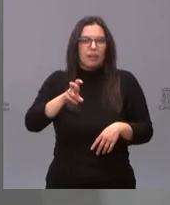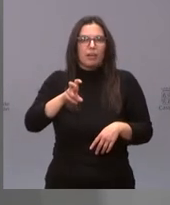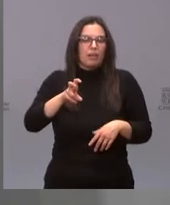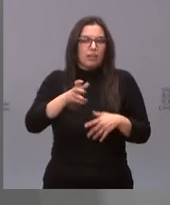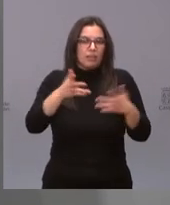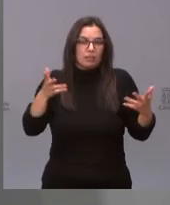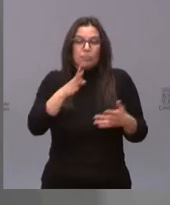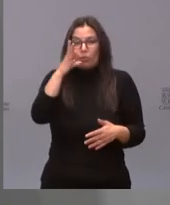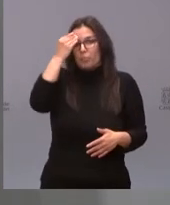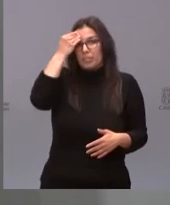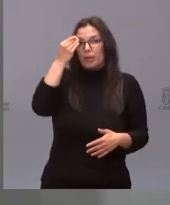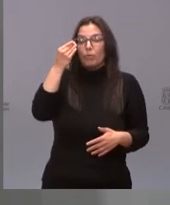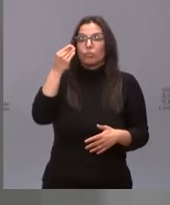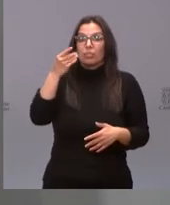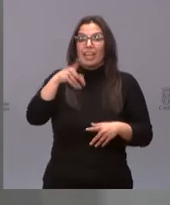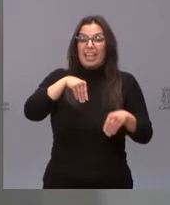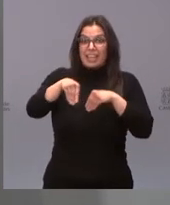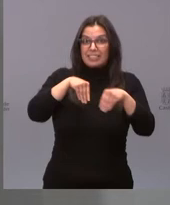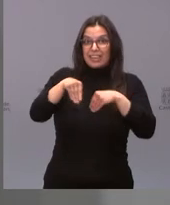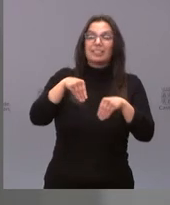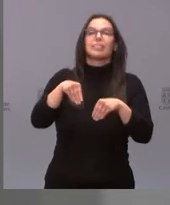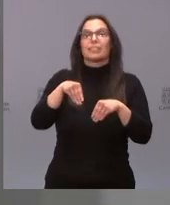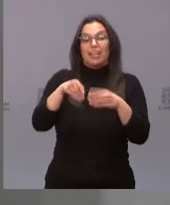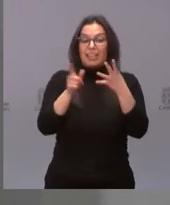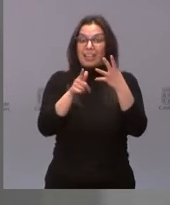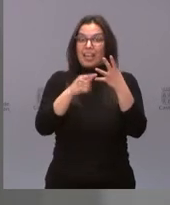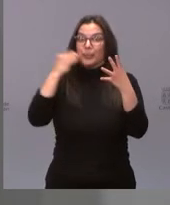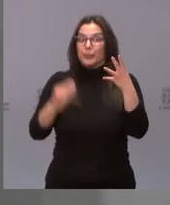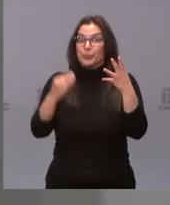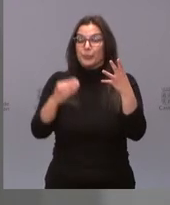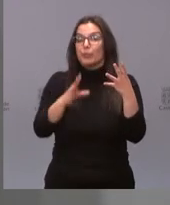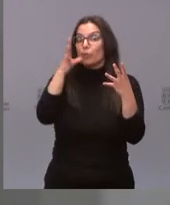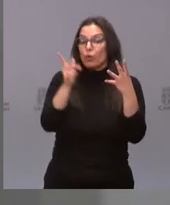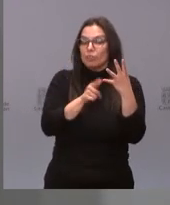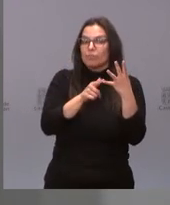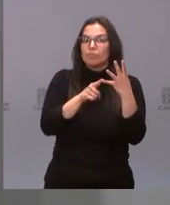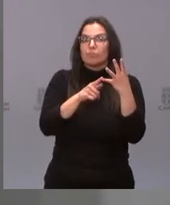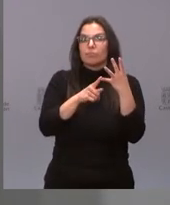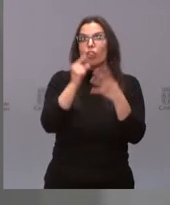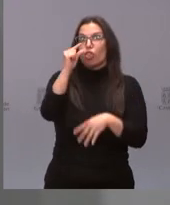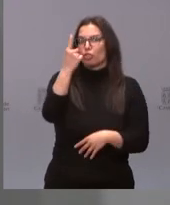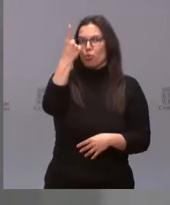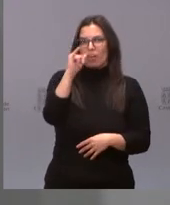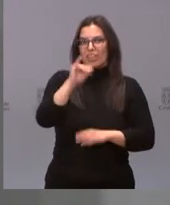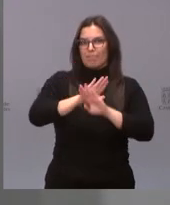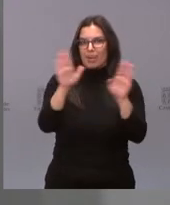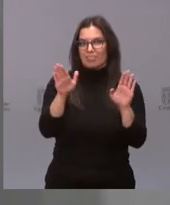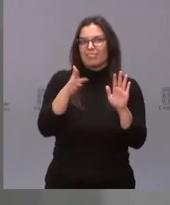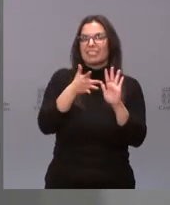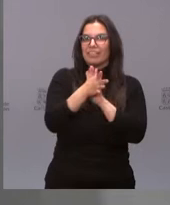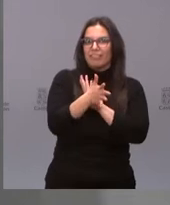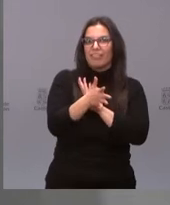creemos que es una muy buena estrategia poder contar con Janssen, que es una vacuna única y por lo tanto nos permitiría